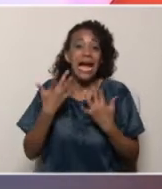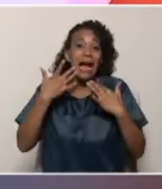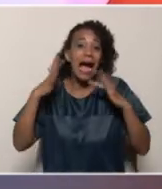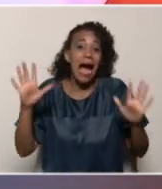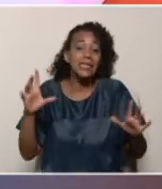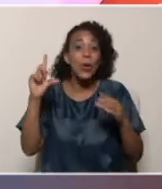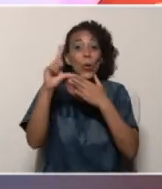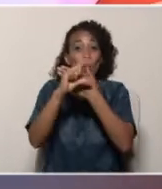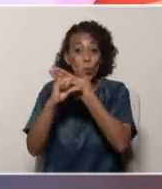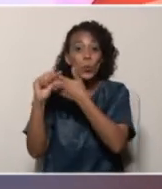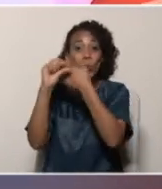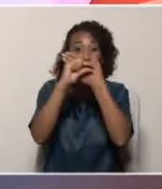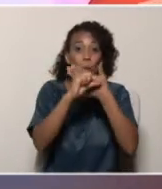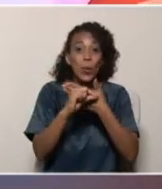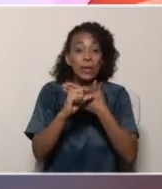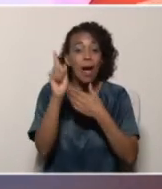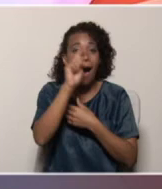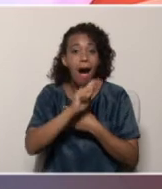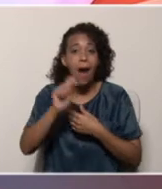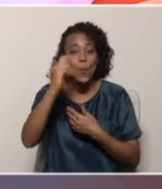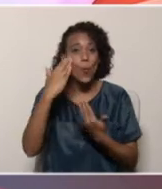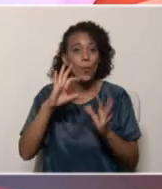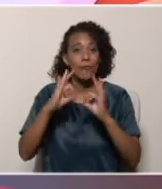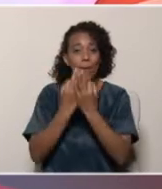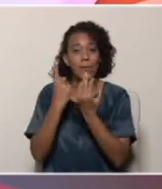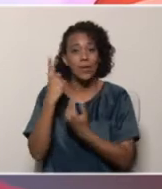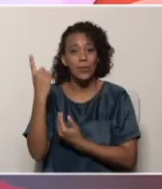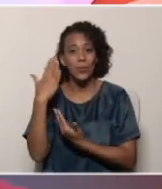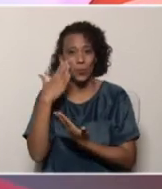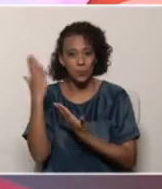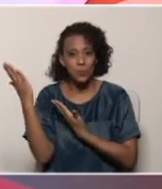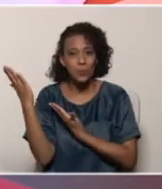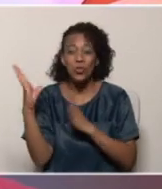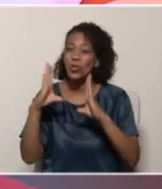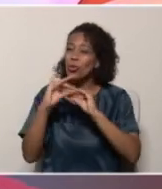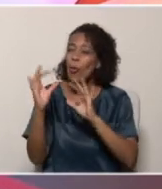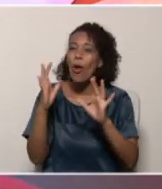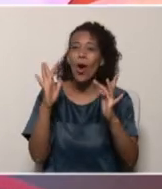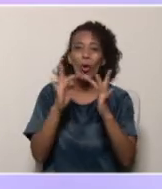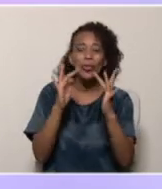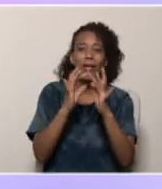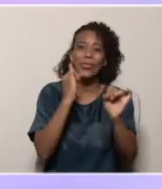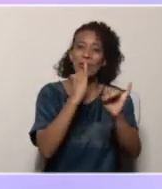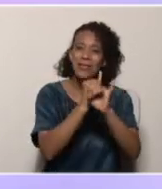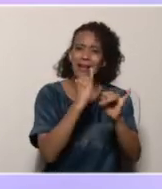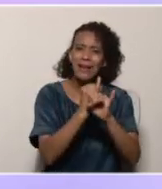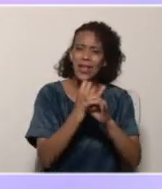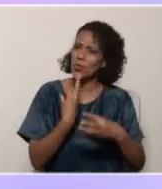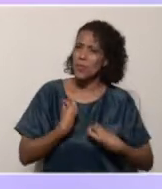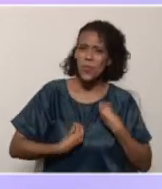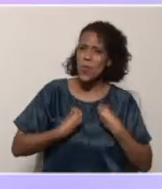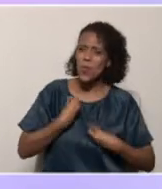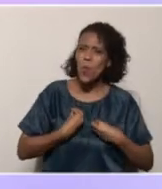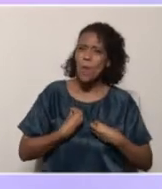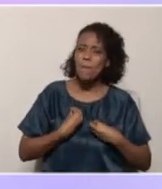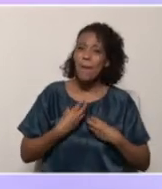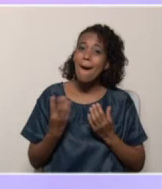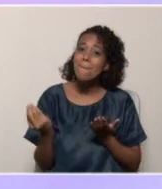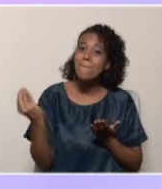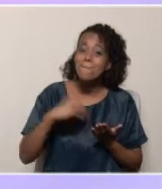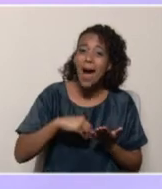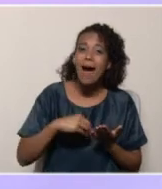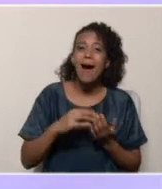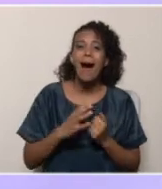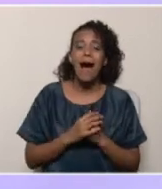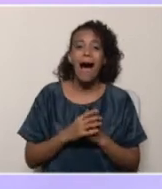caso de Twitter, arroba familiaescuela1. Ya tienes allí todas nuestras redes, pero no te preocupes que nosotros, además de estas